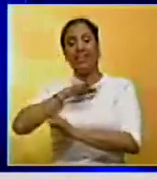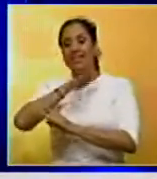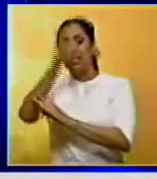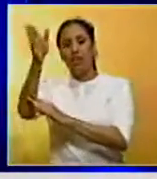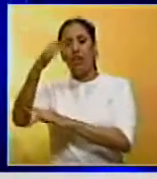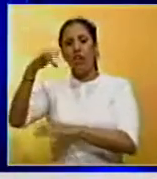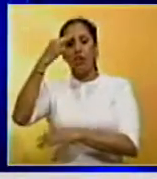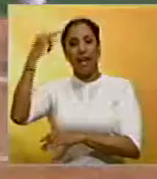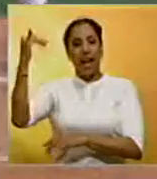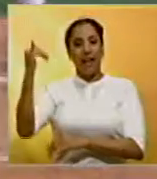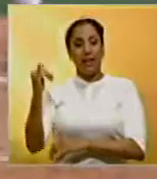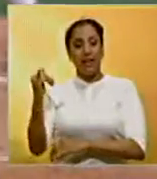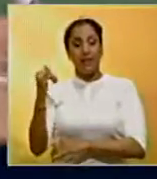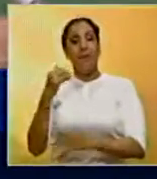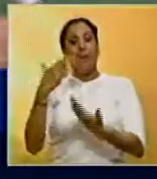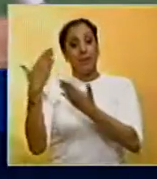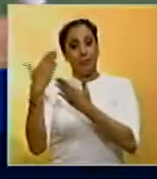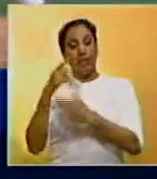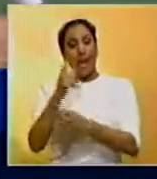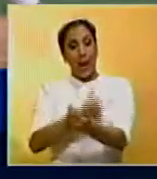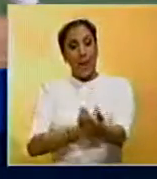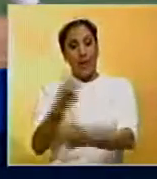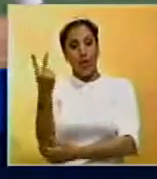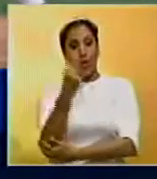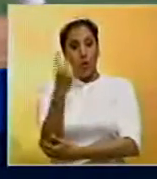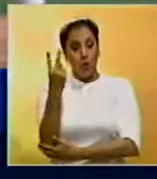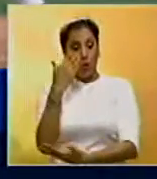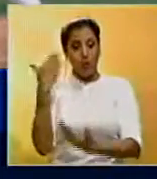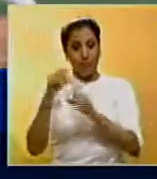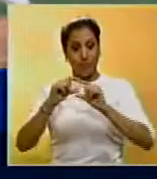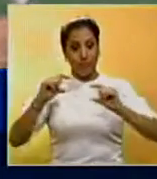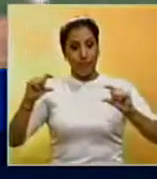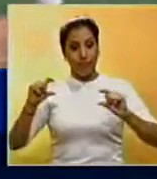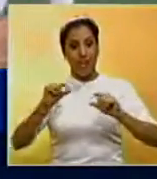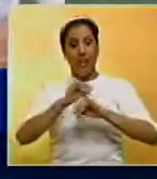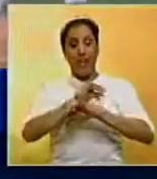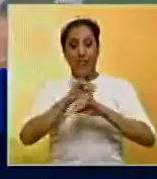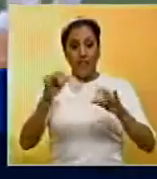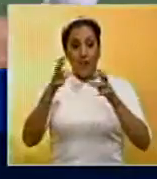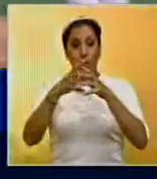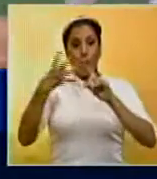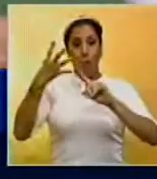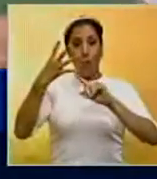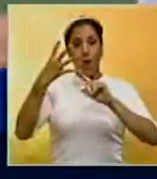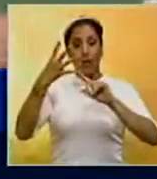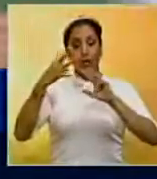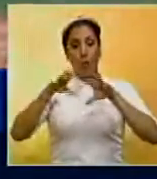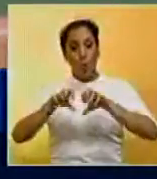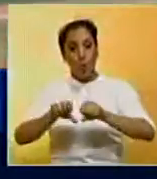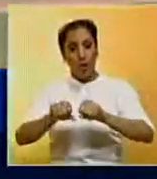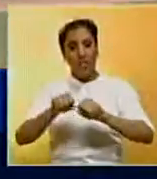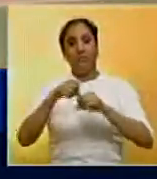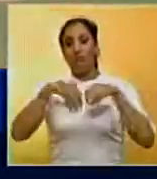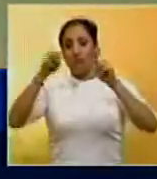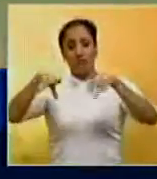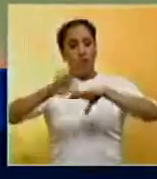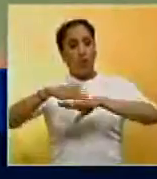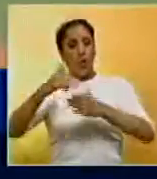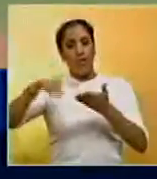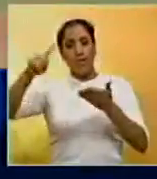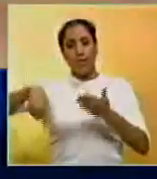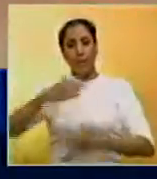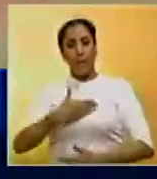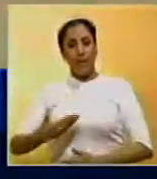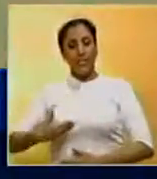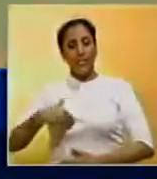en Haití. Los hermanos jugaron con el monarca cubano Los Tigres Ciego de Ávila, equipo que culminó la cuarta posición. La información de la deserción fue confirmada por el